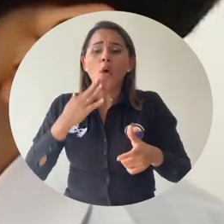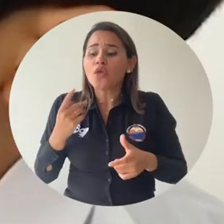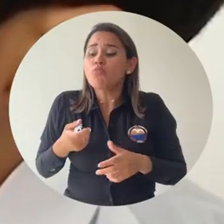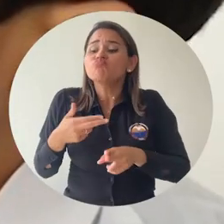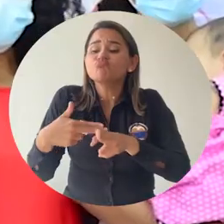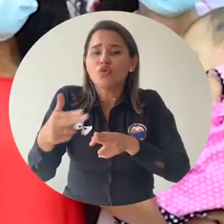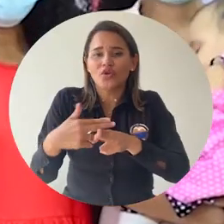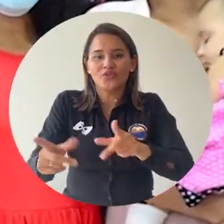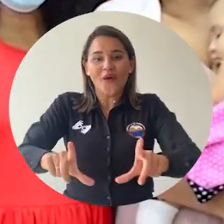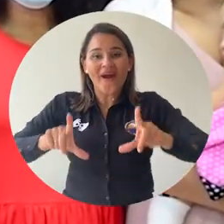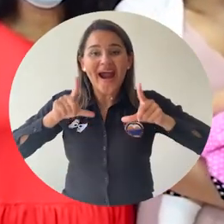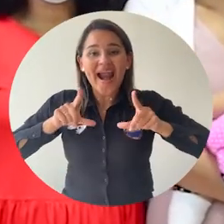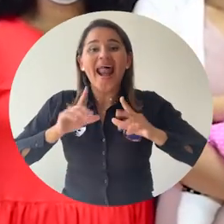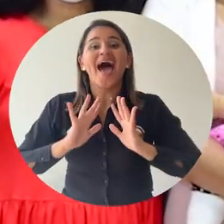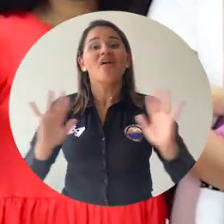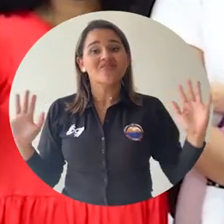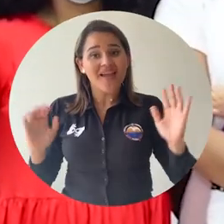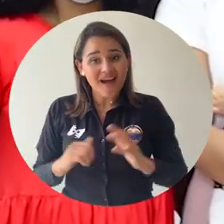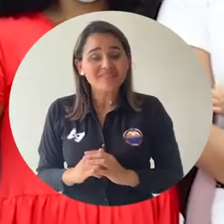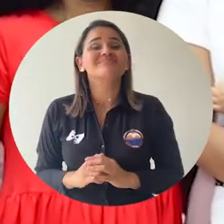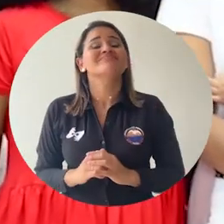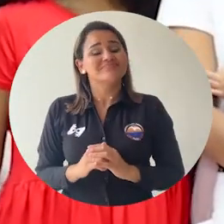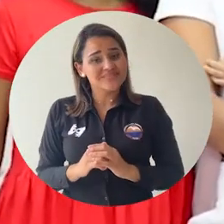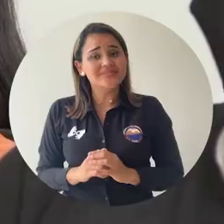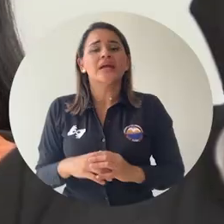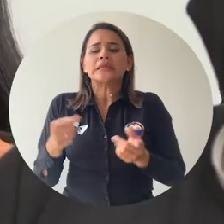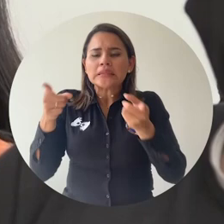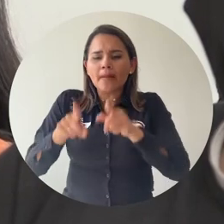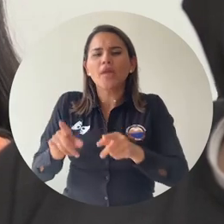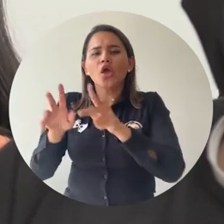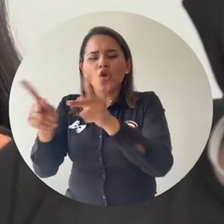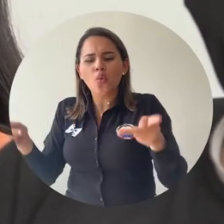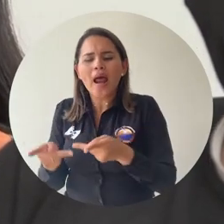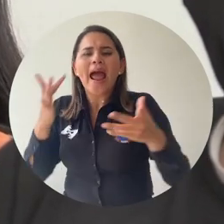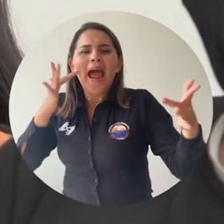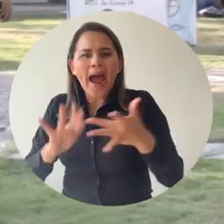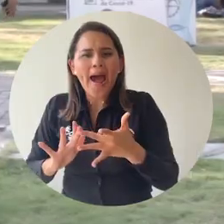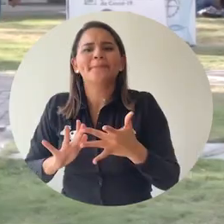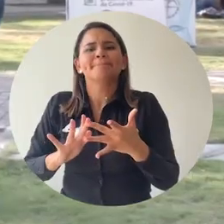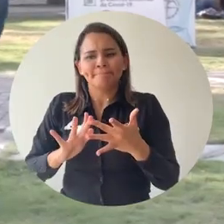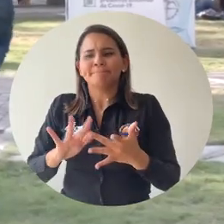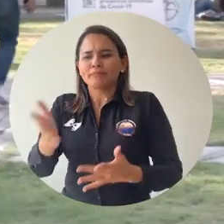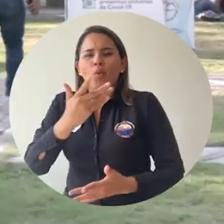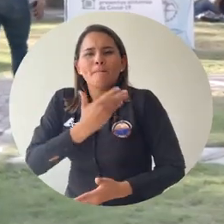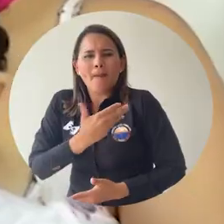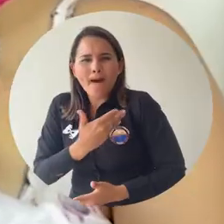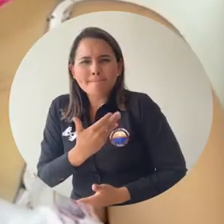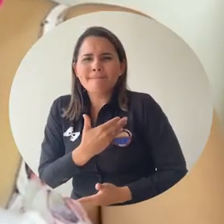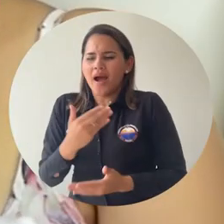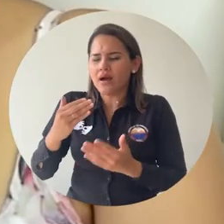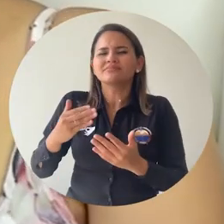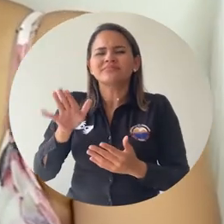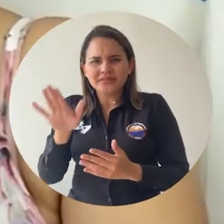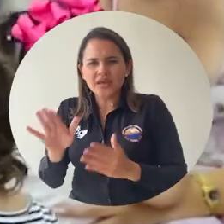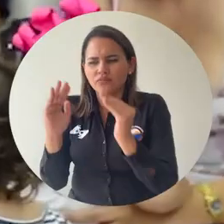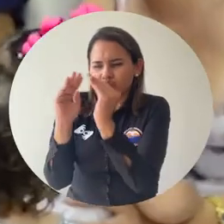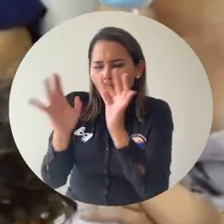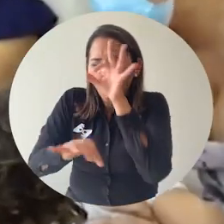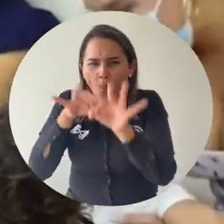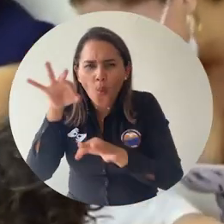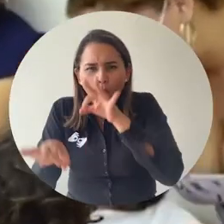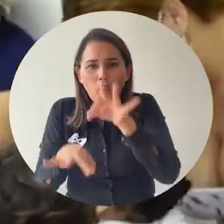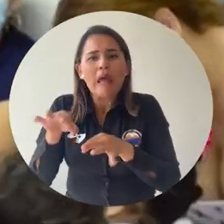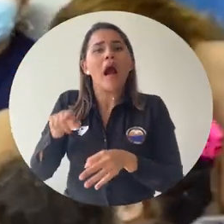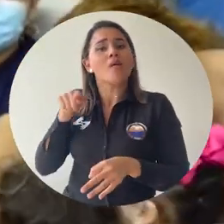las madres que se registran tienen un espacio diario de 2 horas en la mañana o 2 horas en la tarde, en las horas críticas donde no pueden tener con quién dejar sus